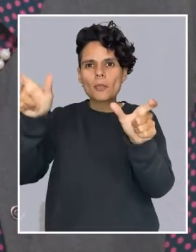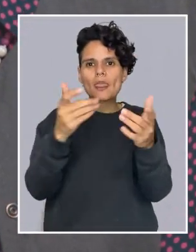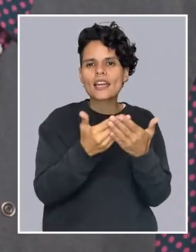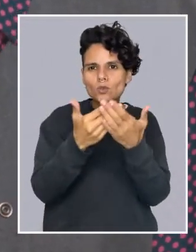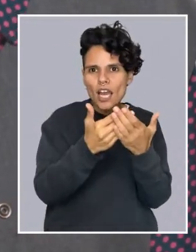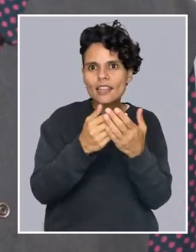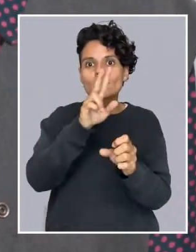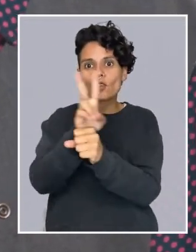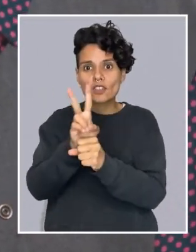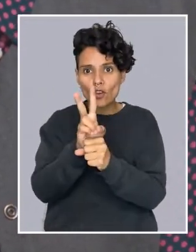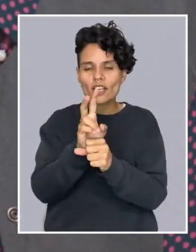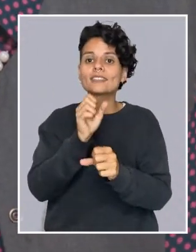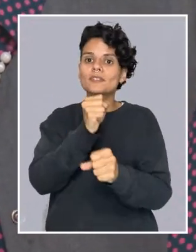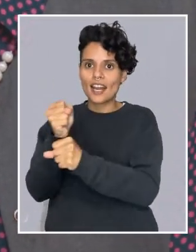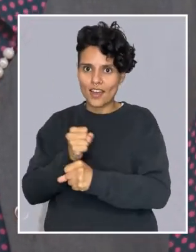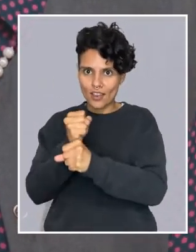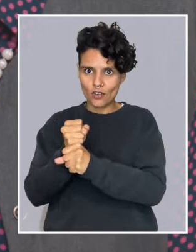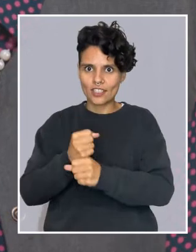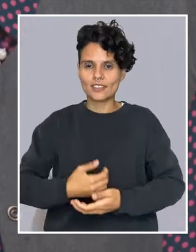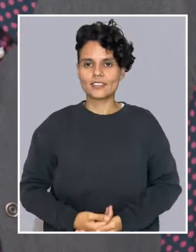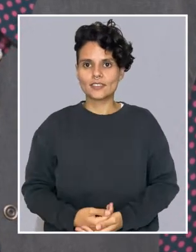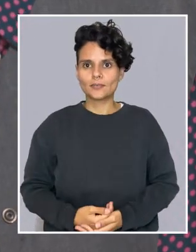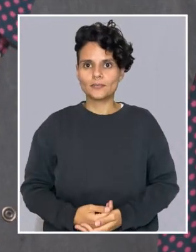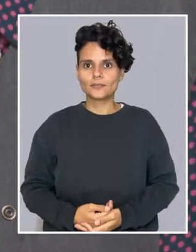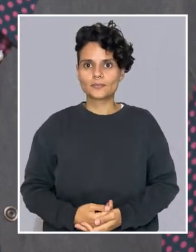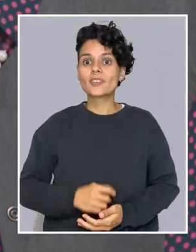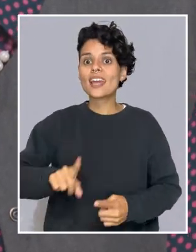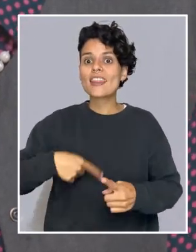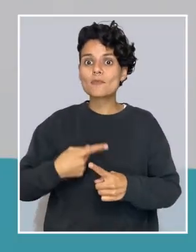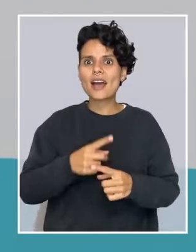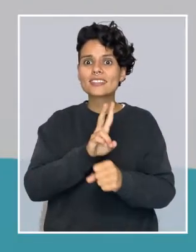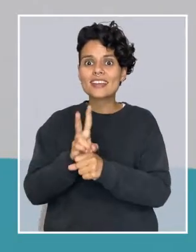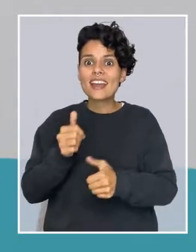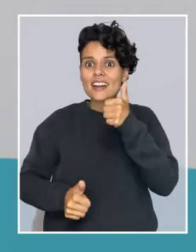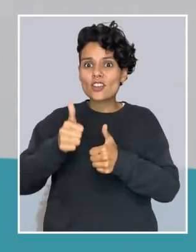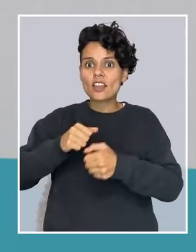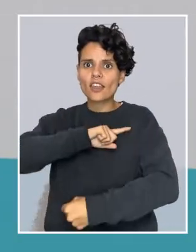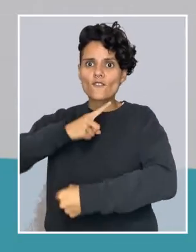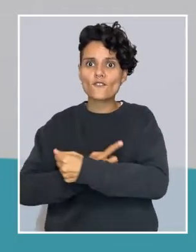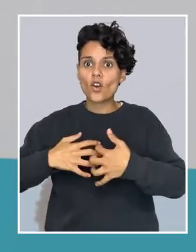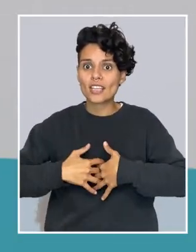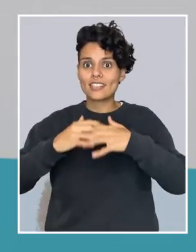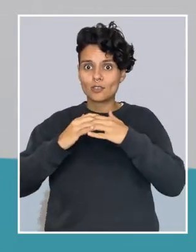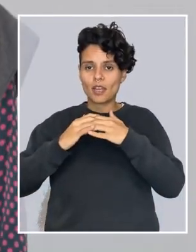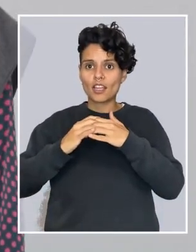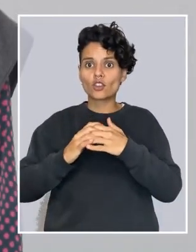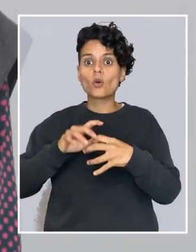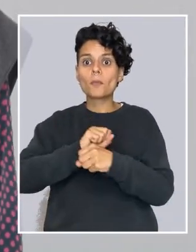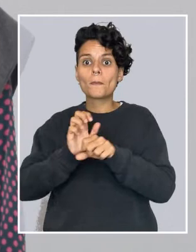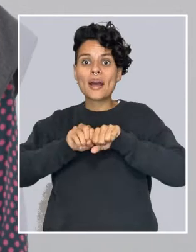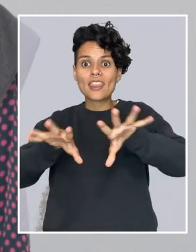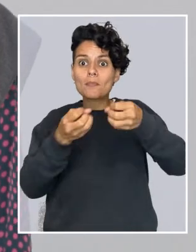centro a estudiantes, profesorados y a las y los trabajadores. Fortaleciendo además la carrera docente,